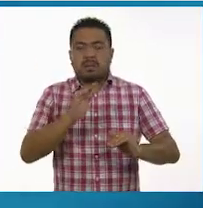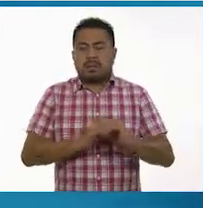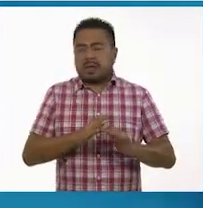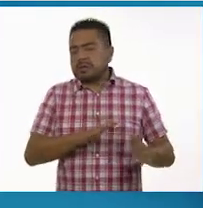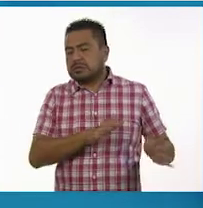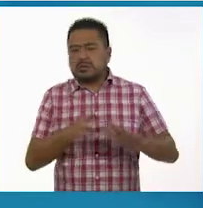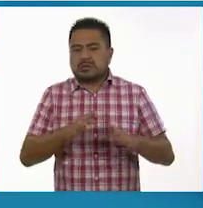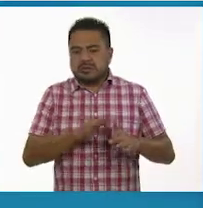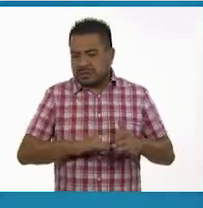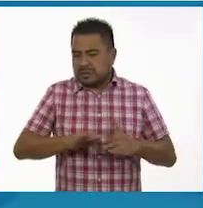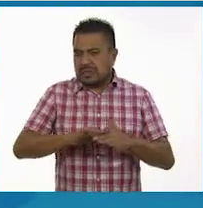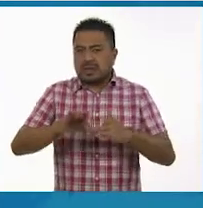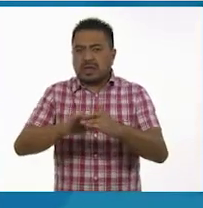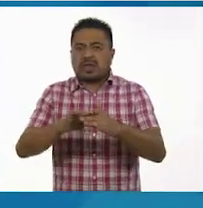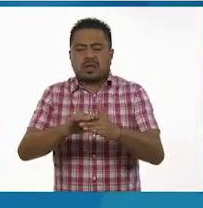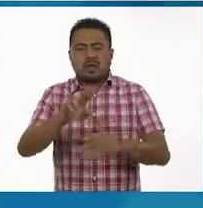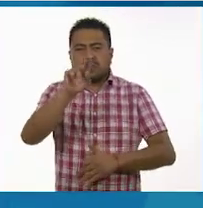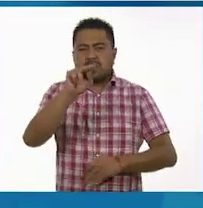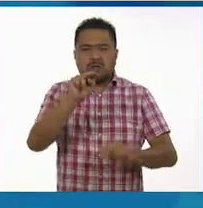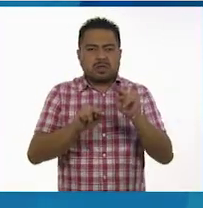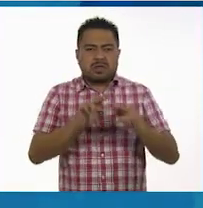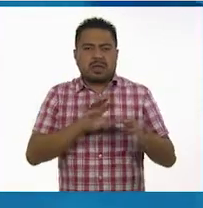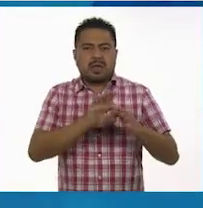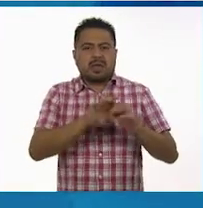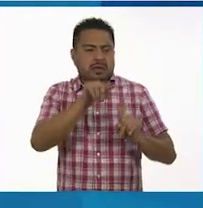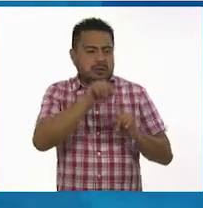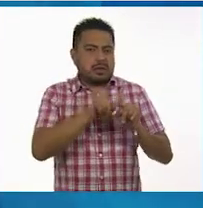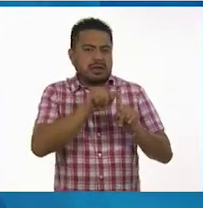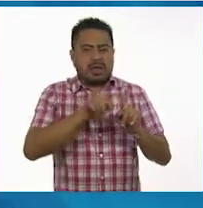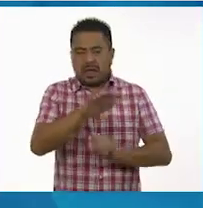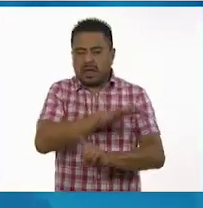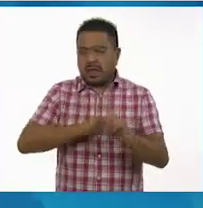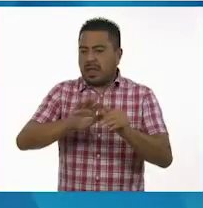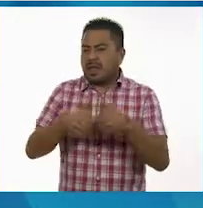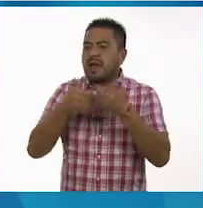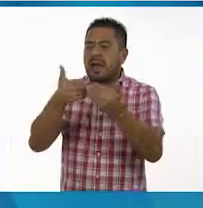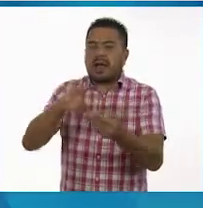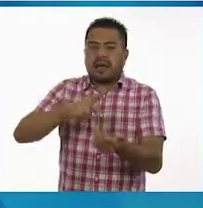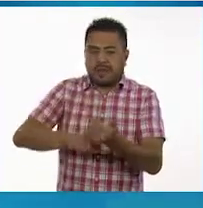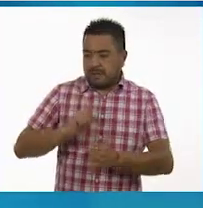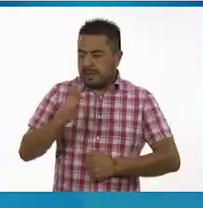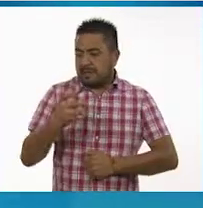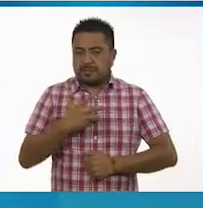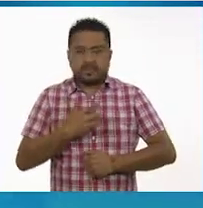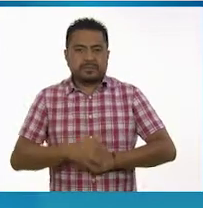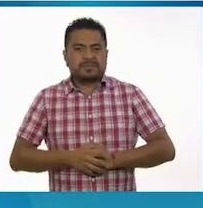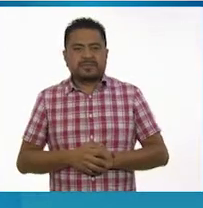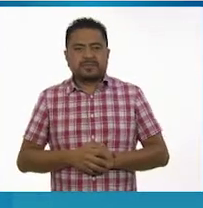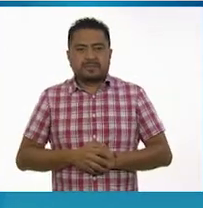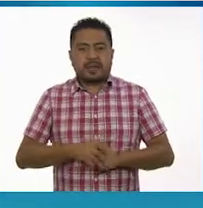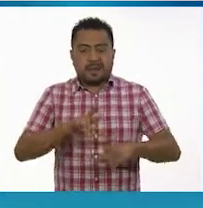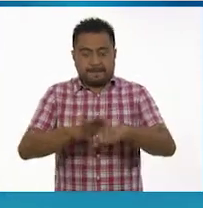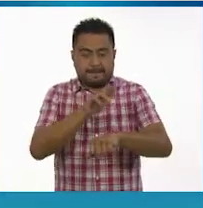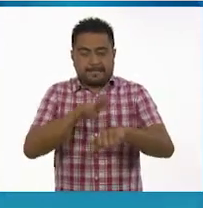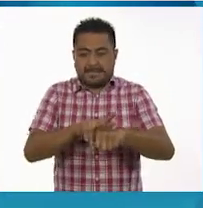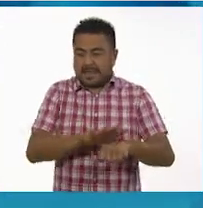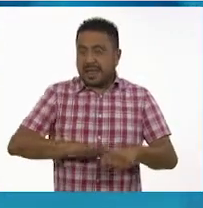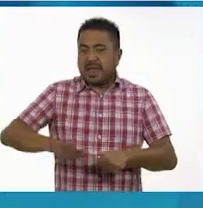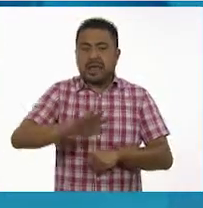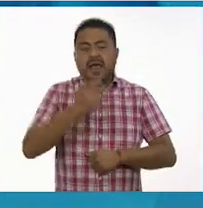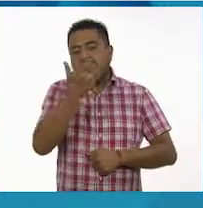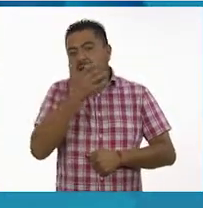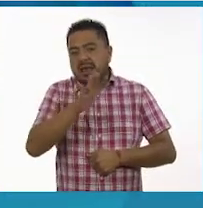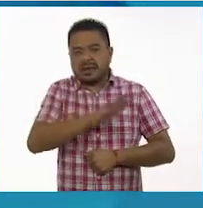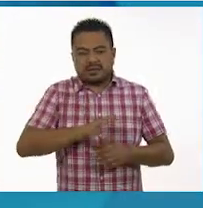o menos constante y no depende de la temperatura de ambiente que lo rodea. La mayoría son de